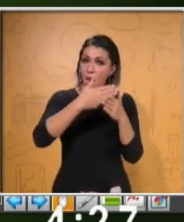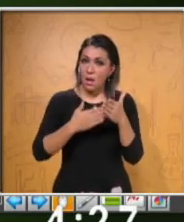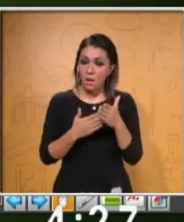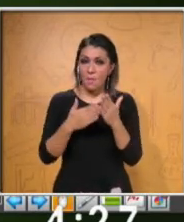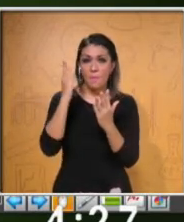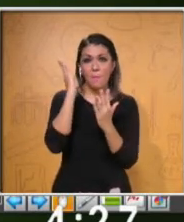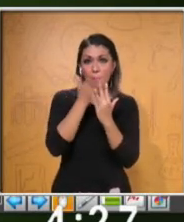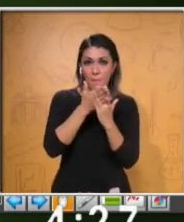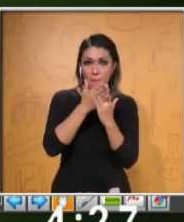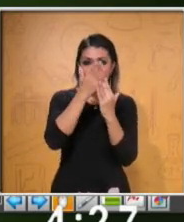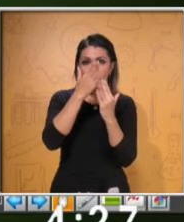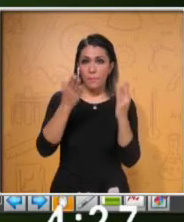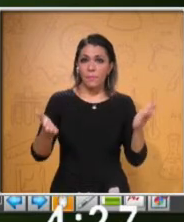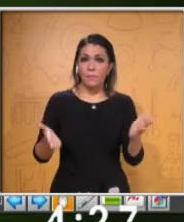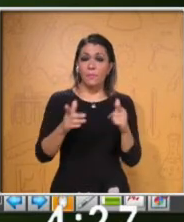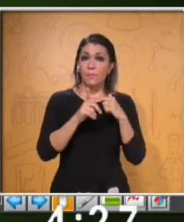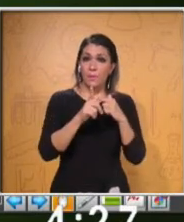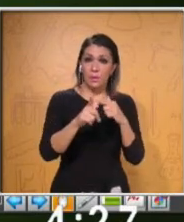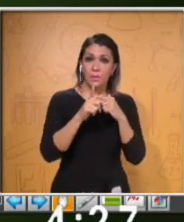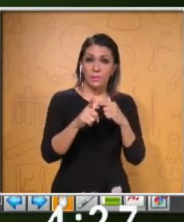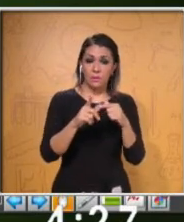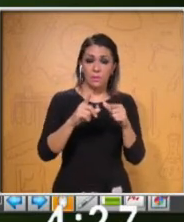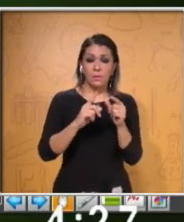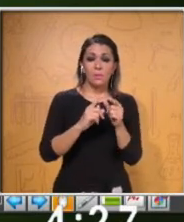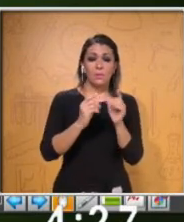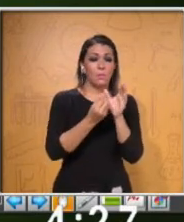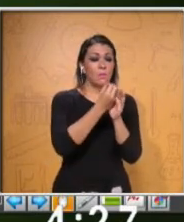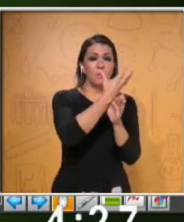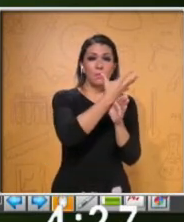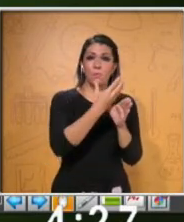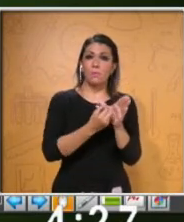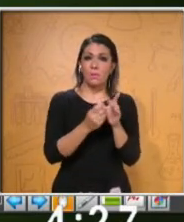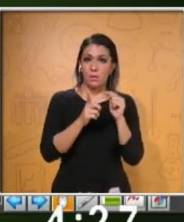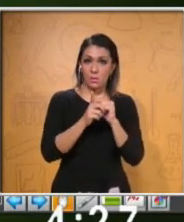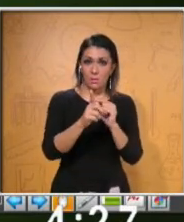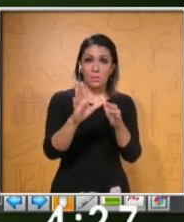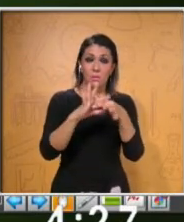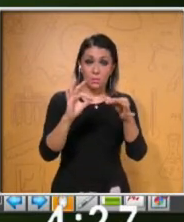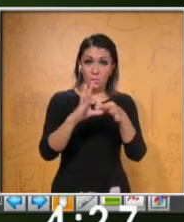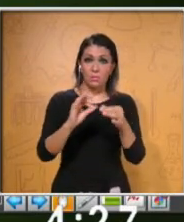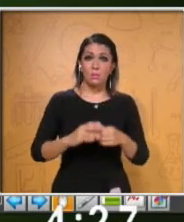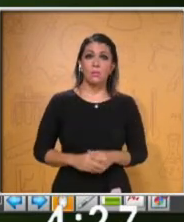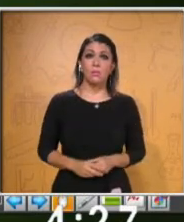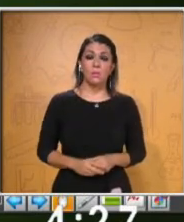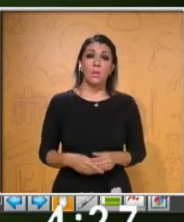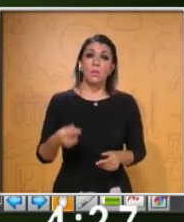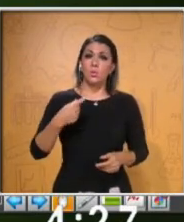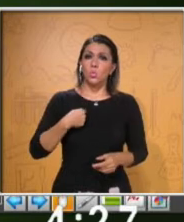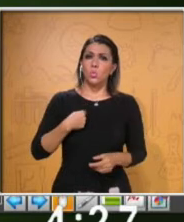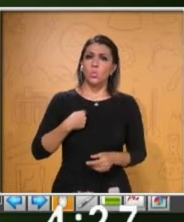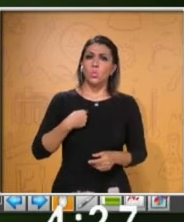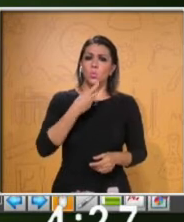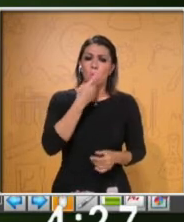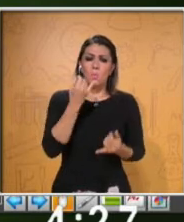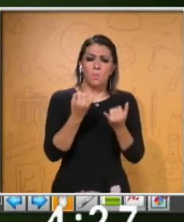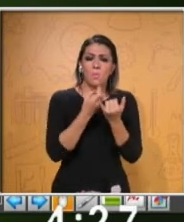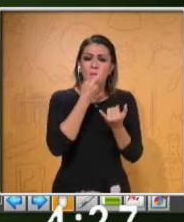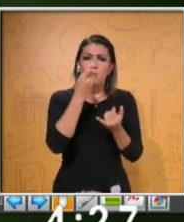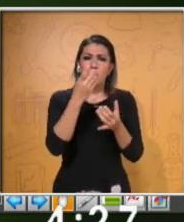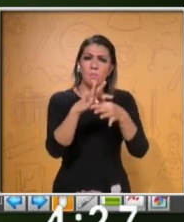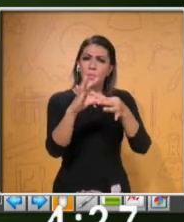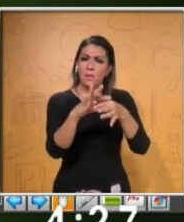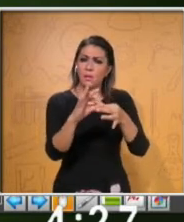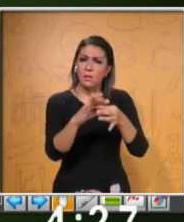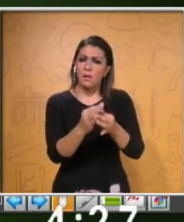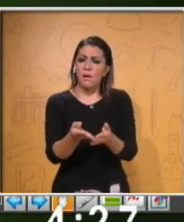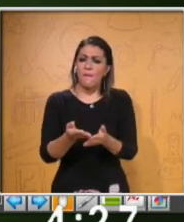Y de esta manera, darle continuidad. As I was saying... Como estaba diciendo... I would like to